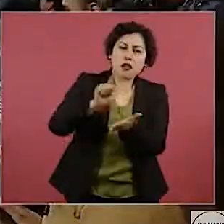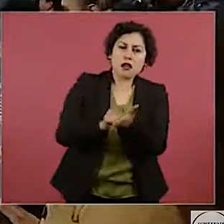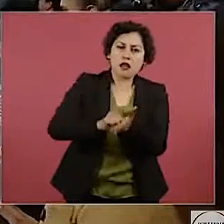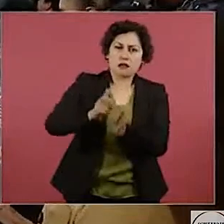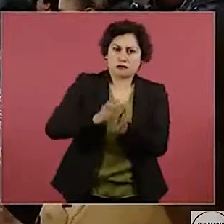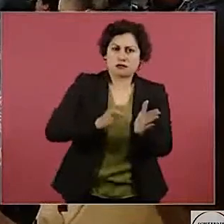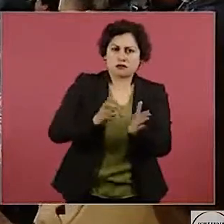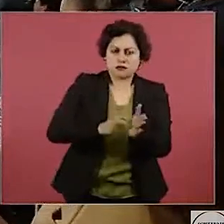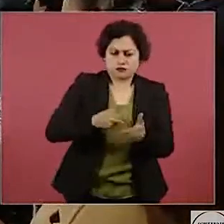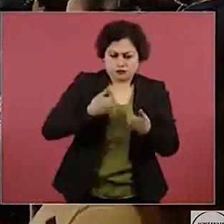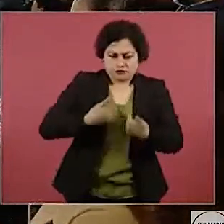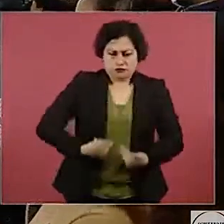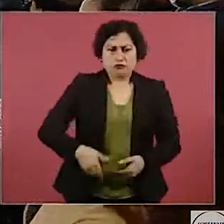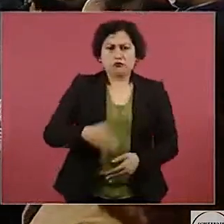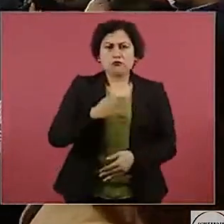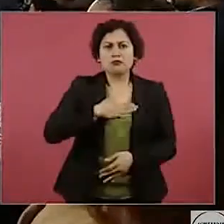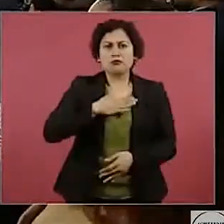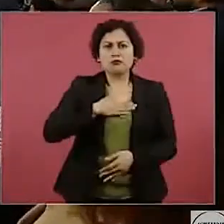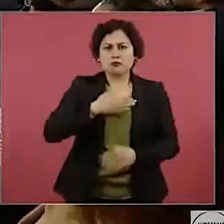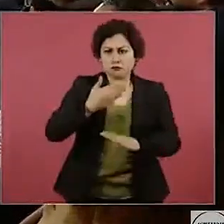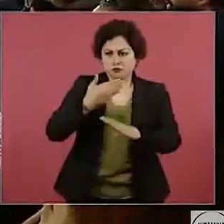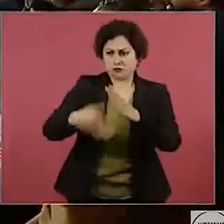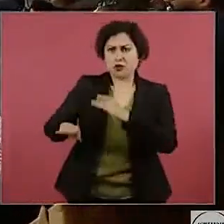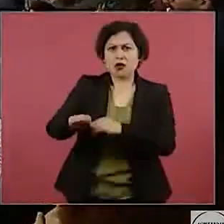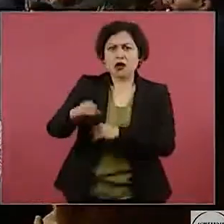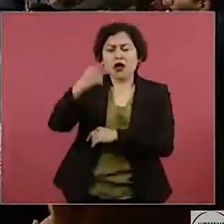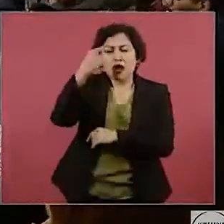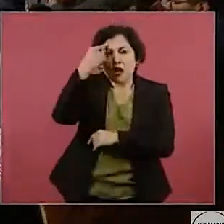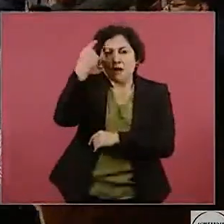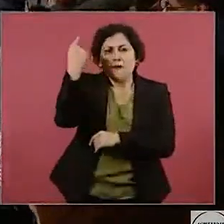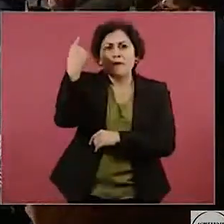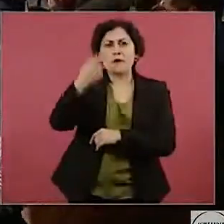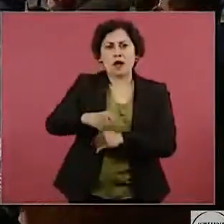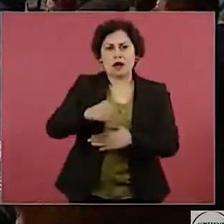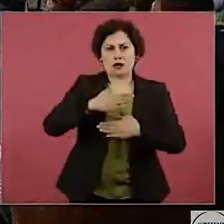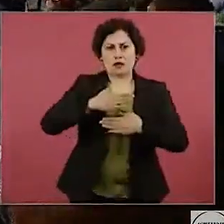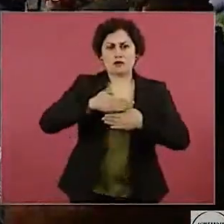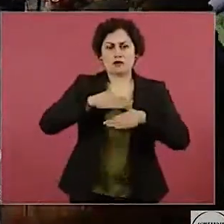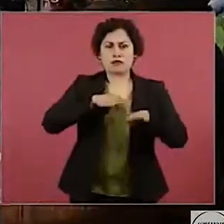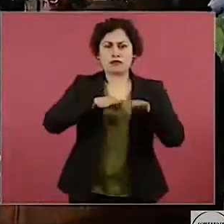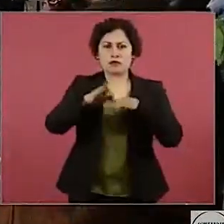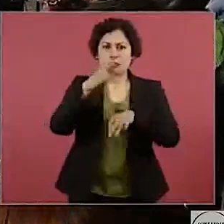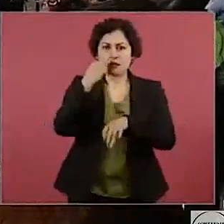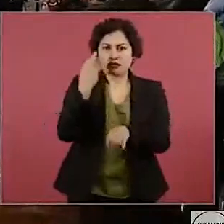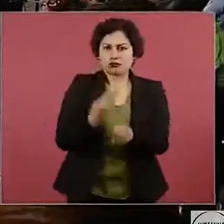presidente estoy enviando porque quiero cumplir con mi responsabilidad